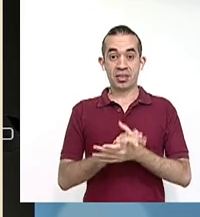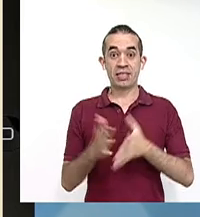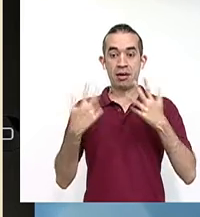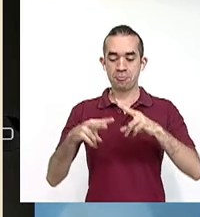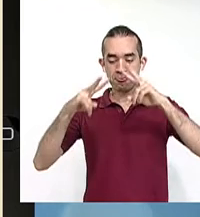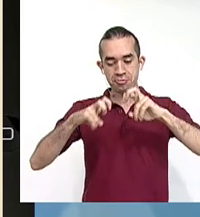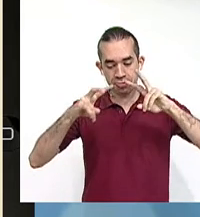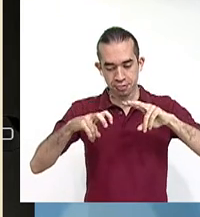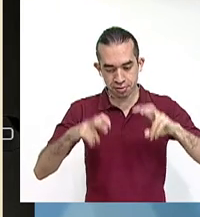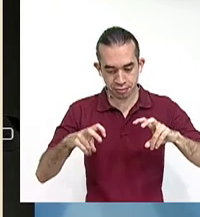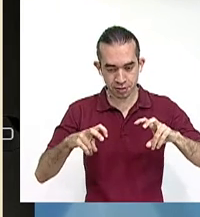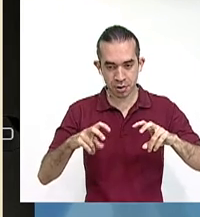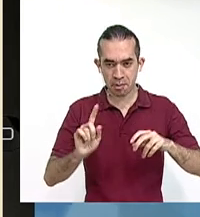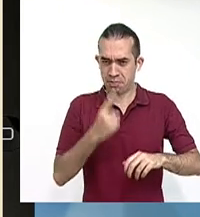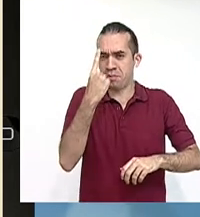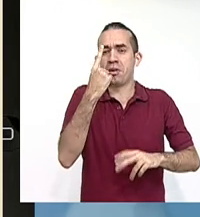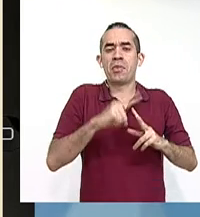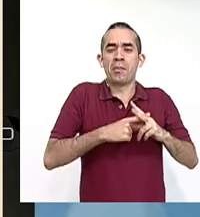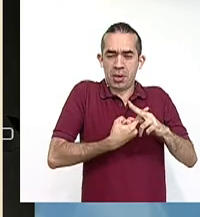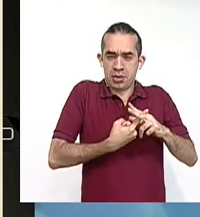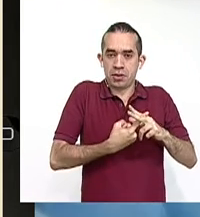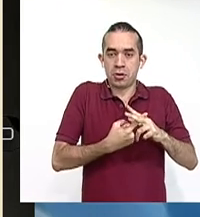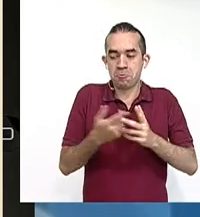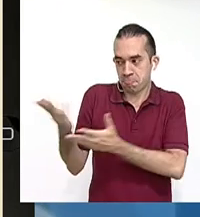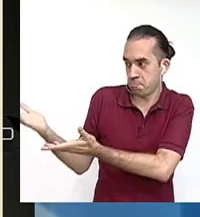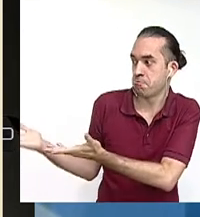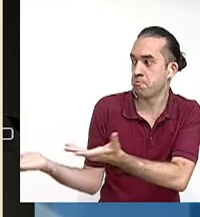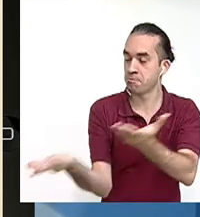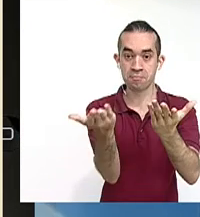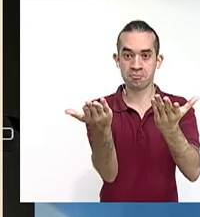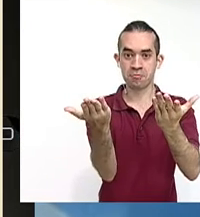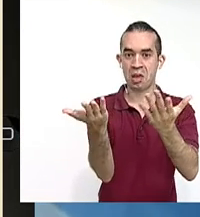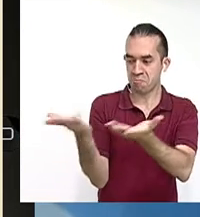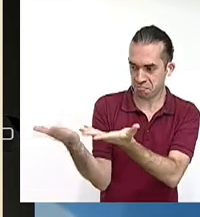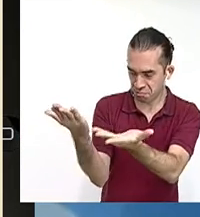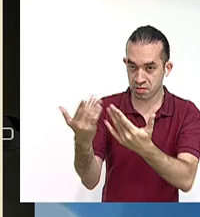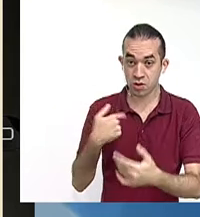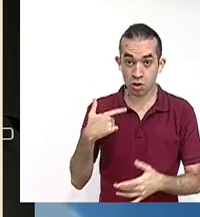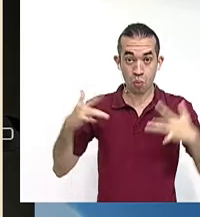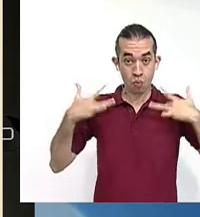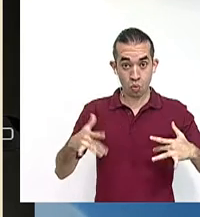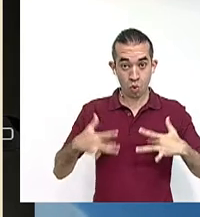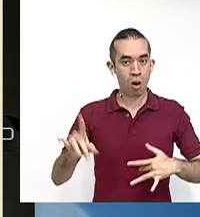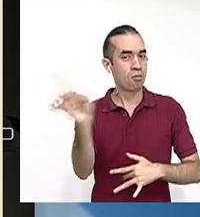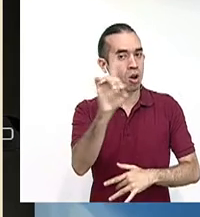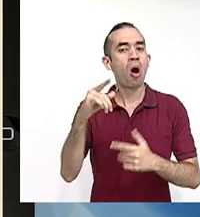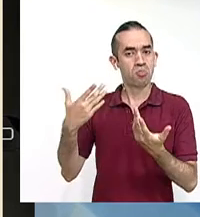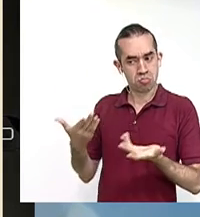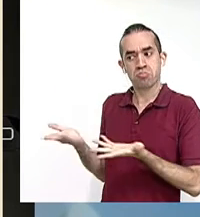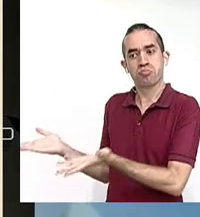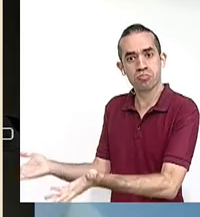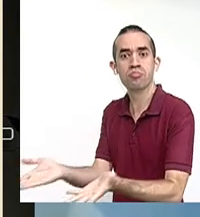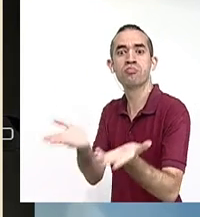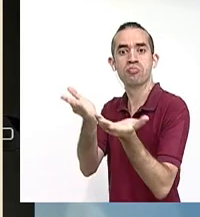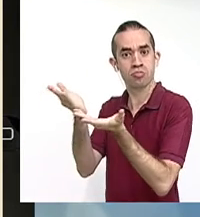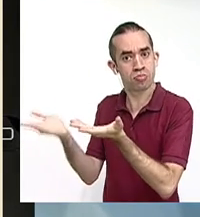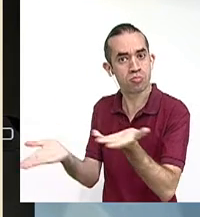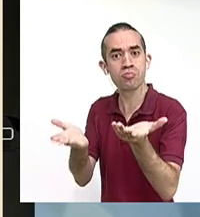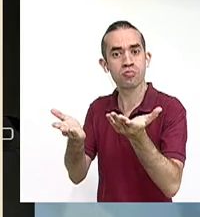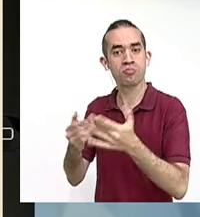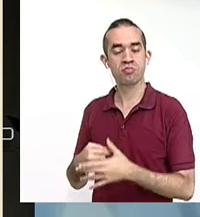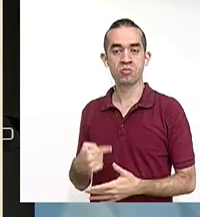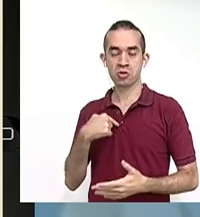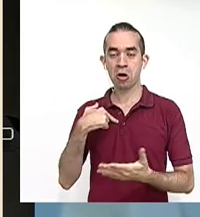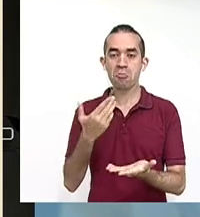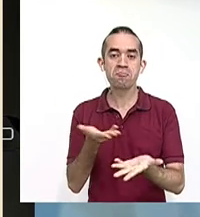el campo libre para actuar sin que con esto se interprete que eludo responsabilidades. Muy por el contrario, mi